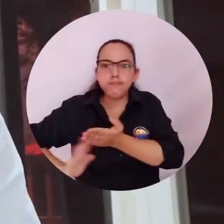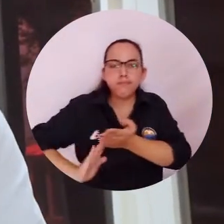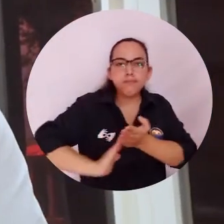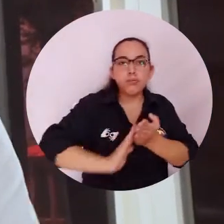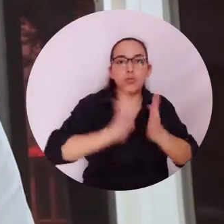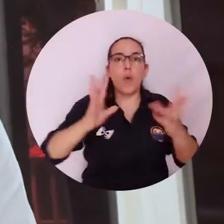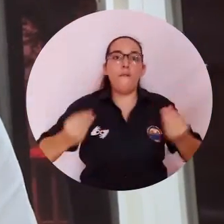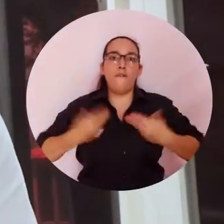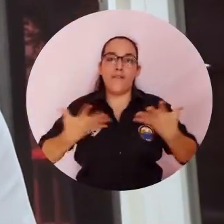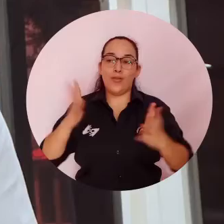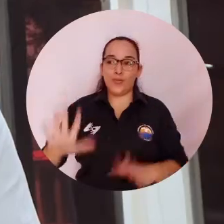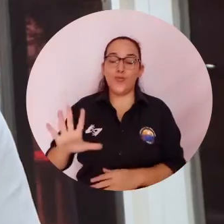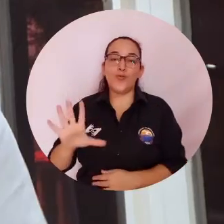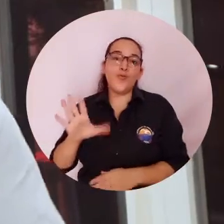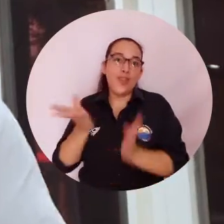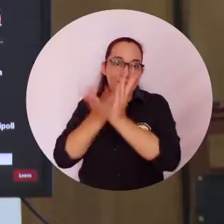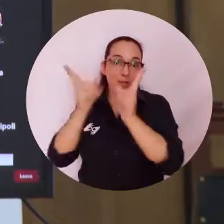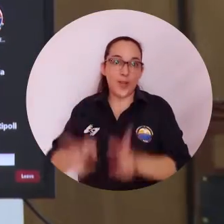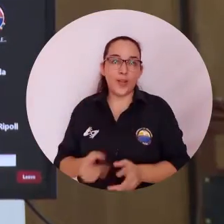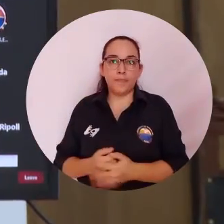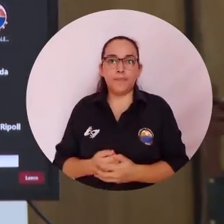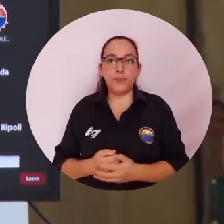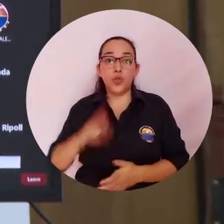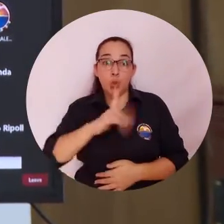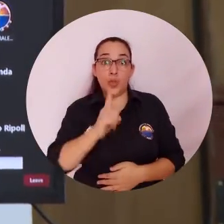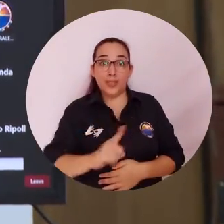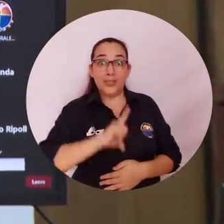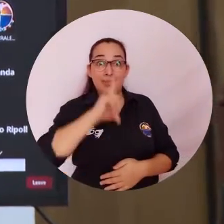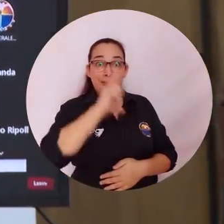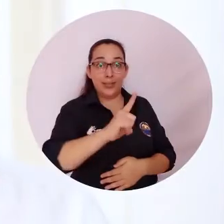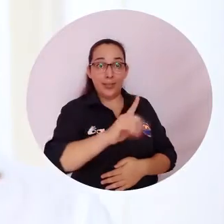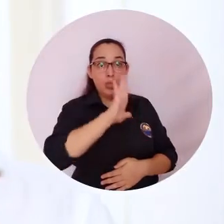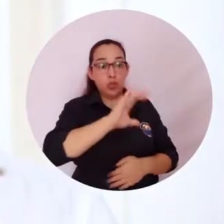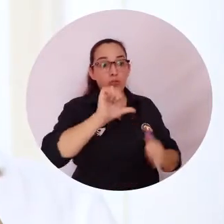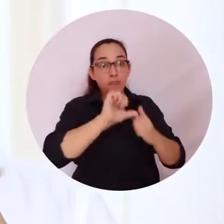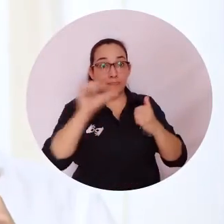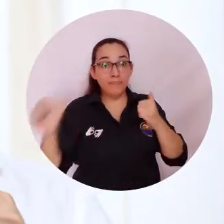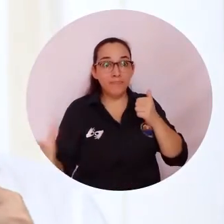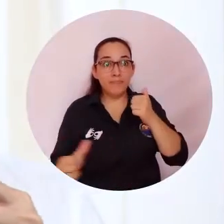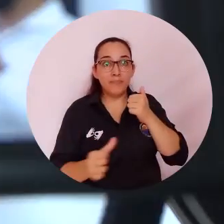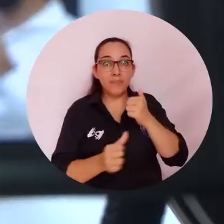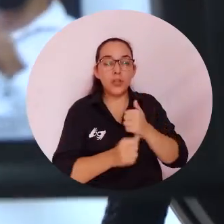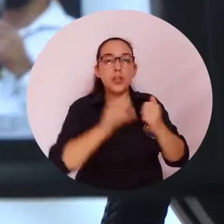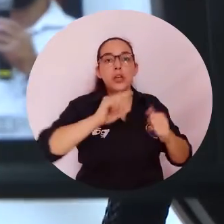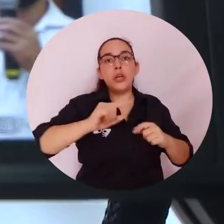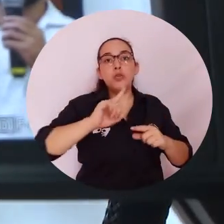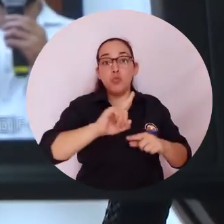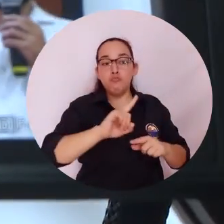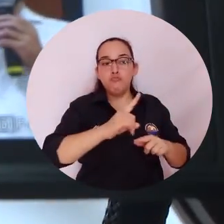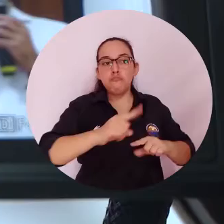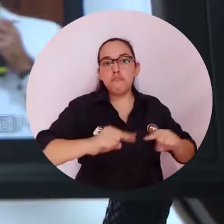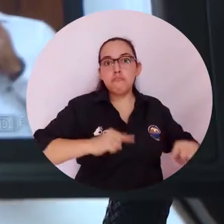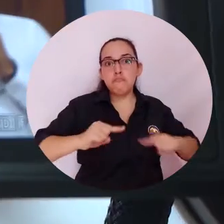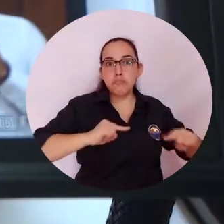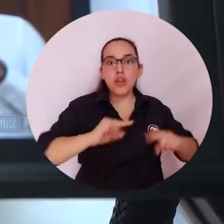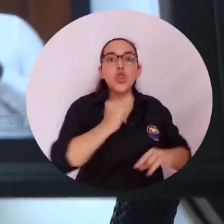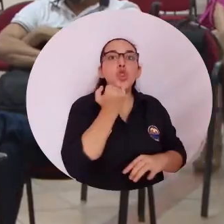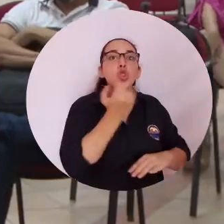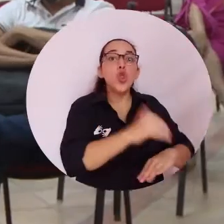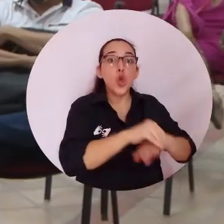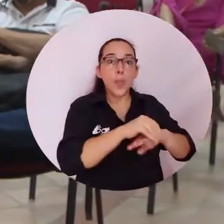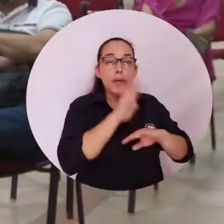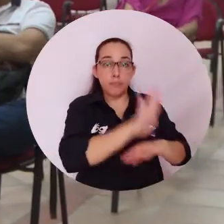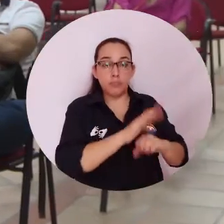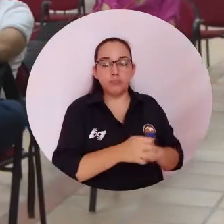acciones y sobre todo en la vivencia con los estudiantes. La actividad fue liderada por la Vicerrectoría Académica y el Departamento de Estudios Generales e